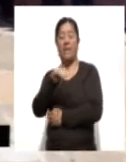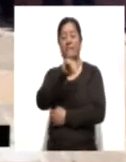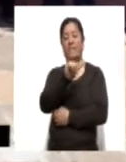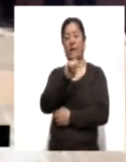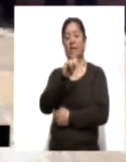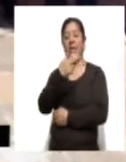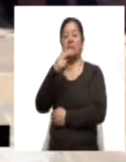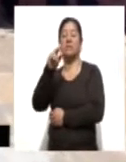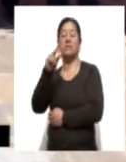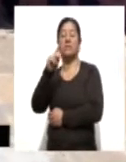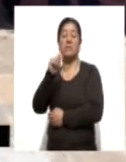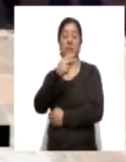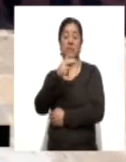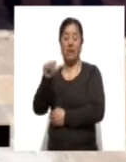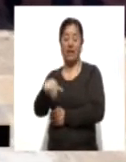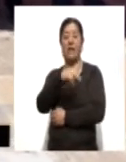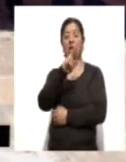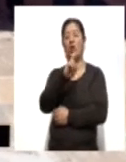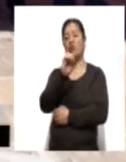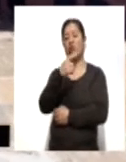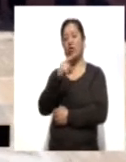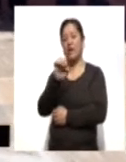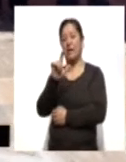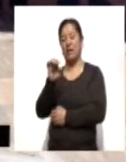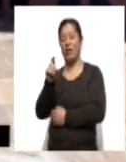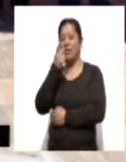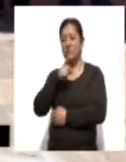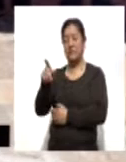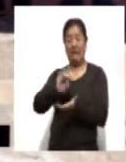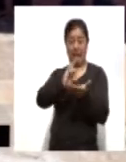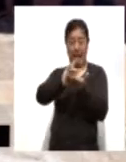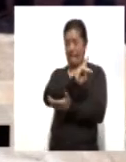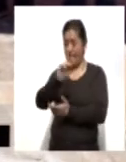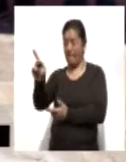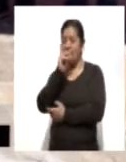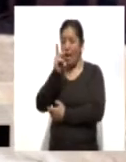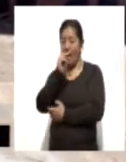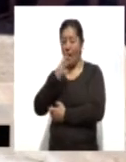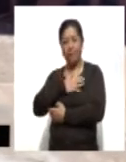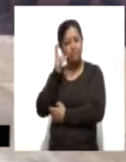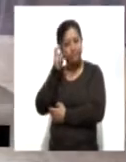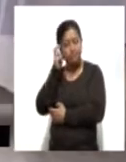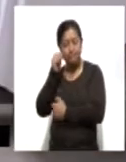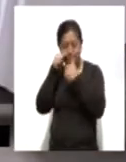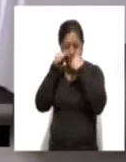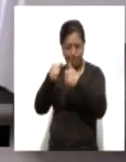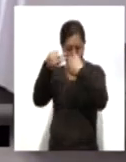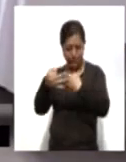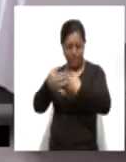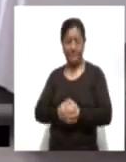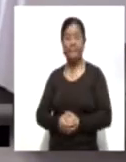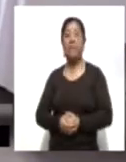Palafox, a quienes dijo, gracias por sus palabras que escuché con mucha atención. Cabe señalar que, en semanas pasadas, los